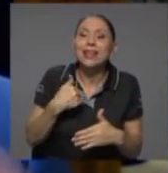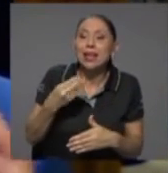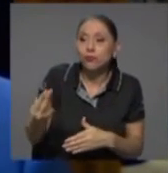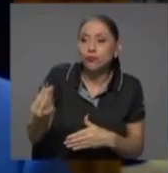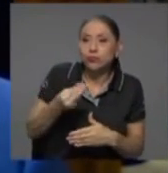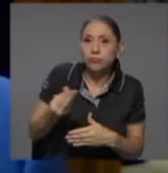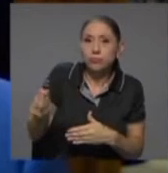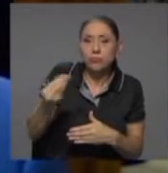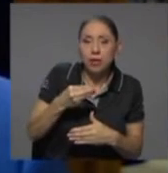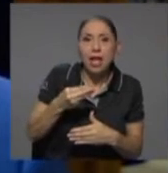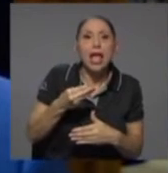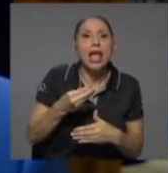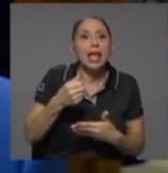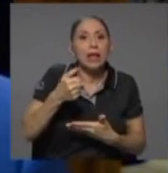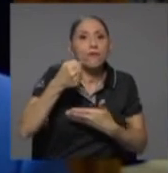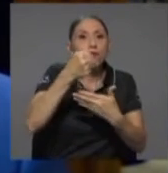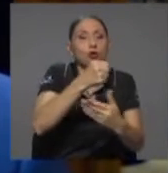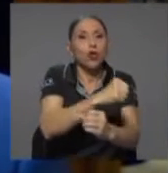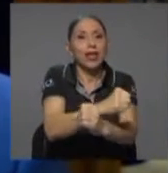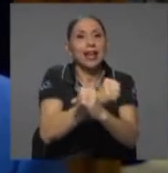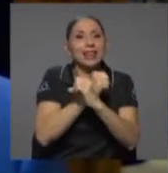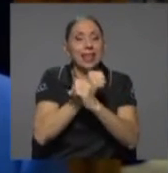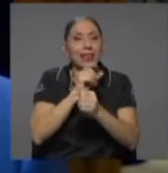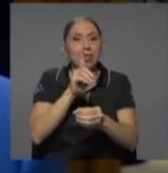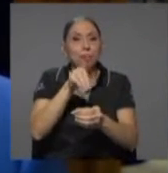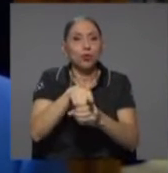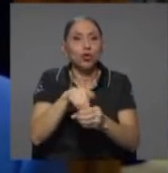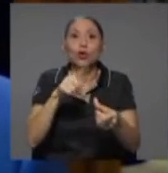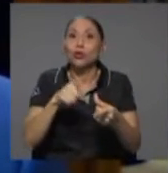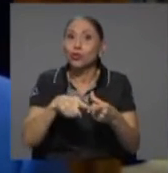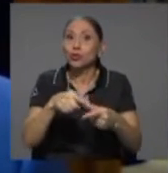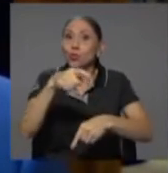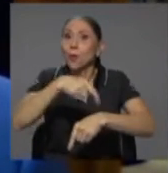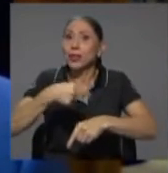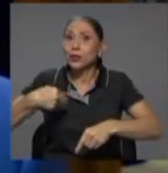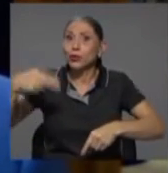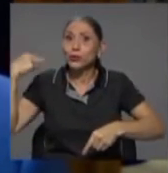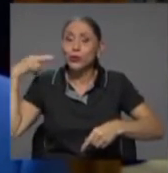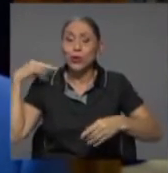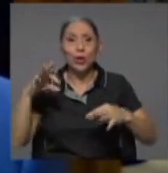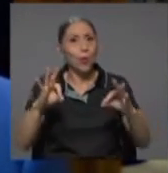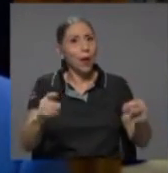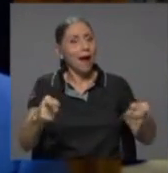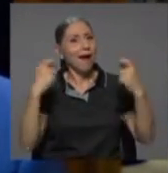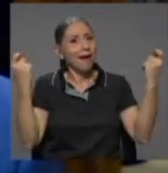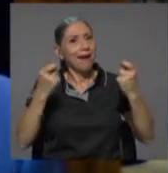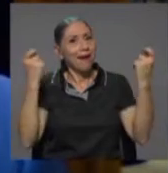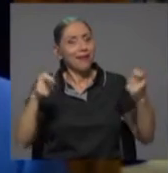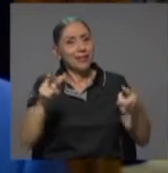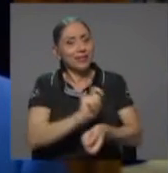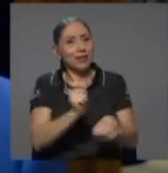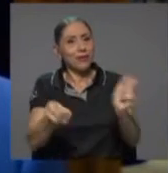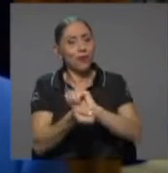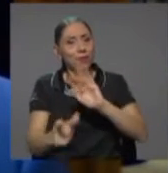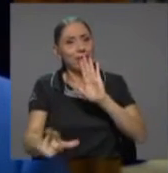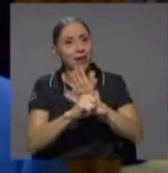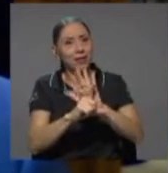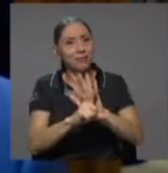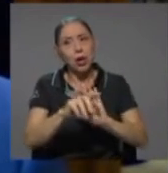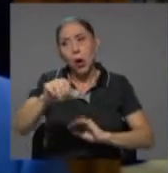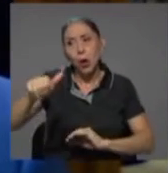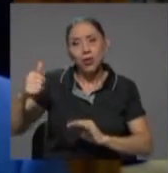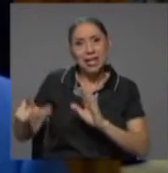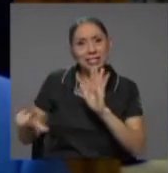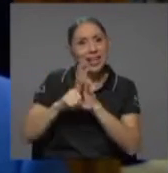Depósitos, de manera que es un momento histórico de celebración de la implementación de esta gran reforma. Otras de las leyes ya también han sido